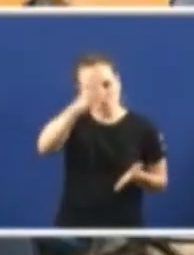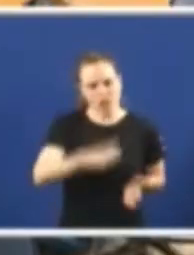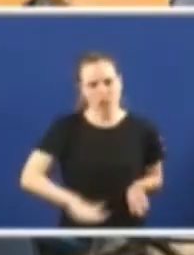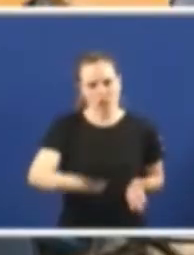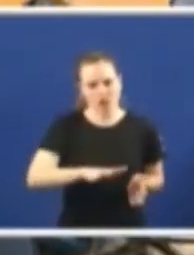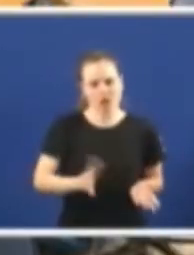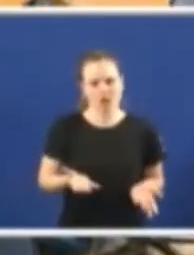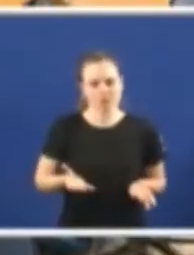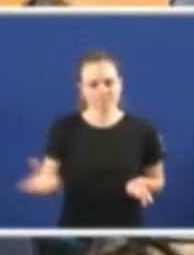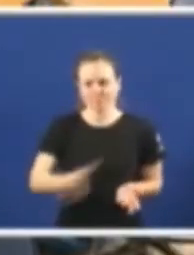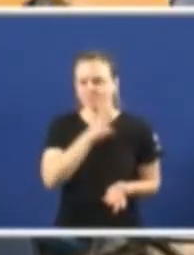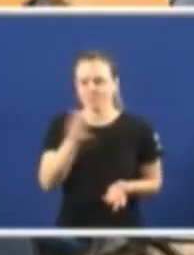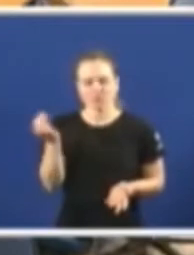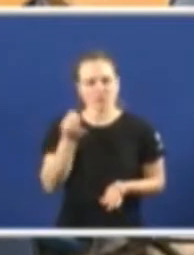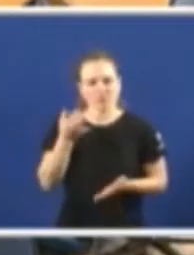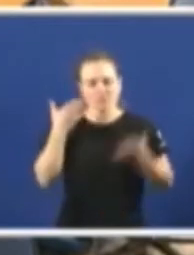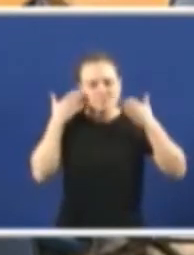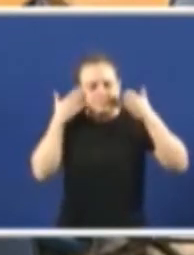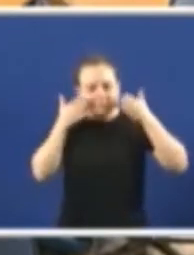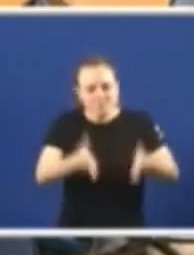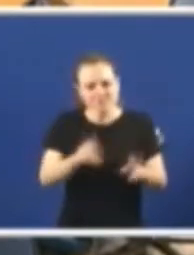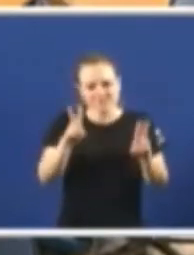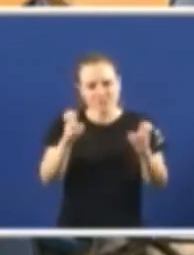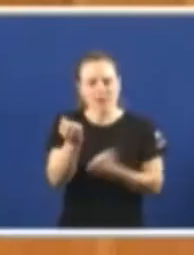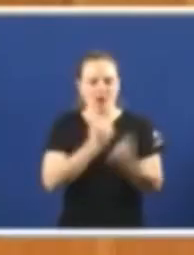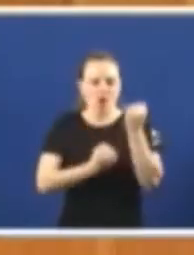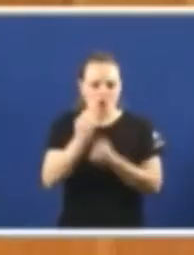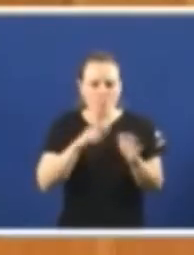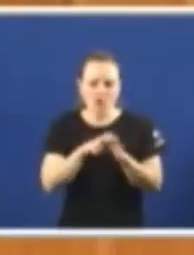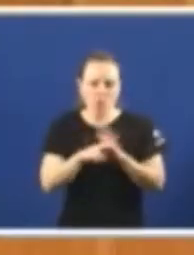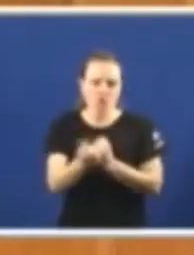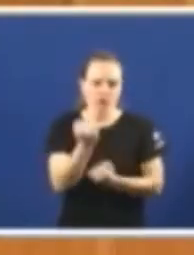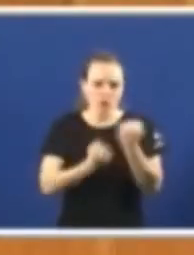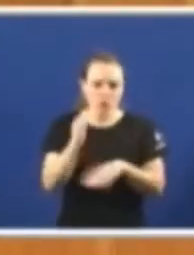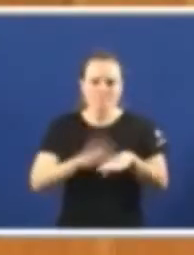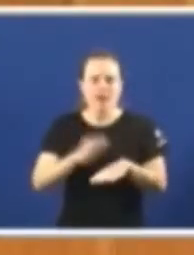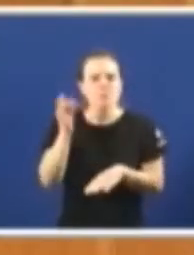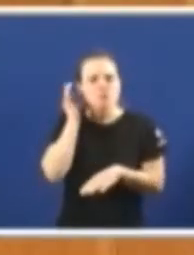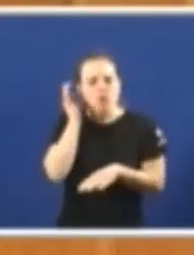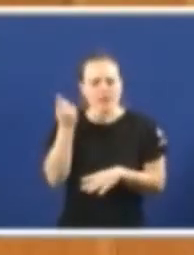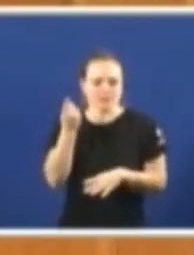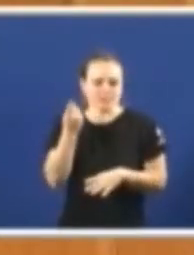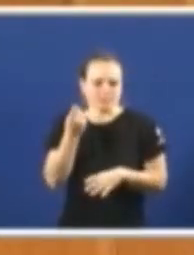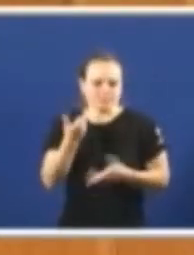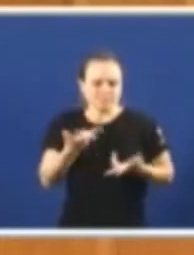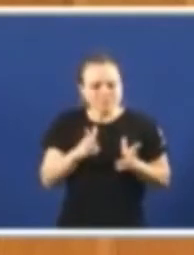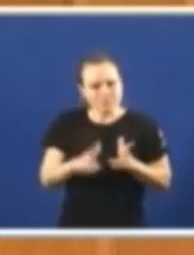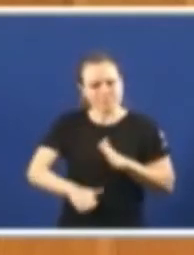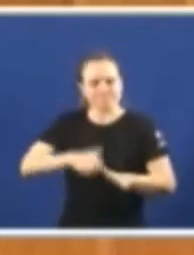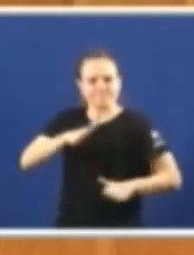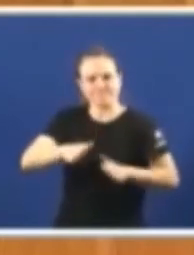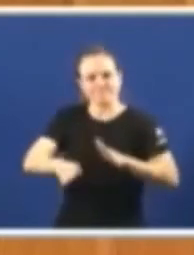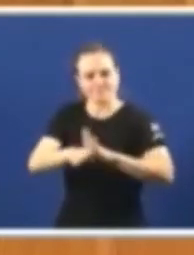iso, temos que centrarnos tamén nesta parte dos recursos económicos para que as mulleres poidan dar estes pasos